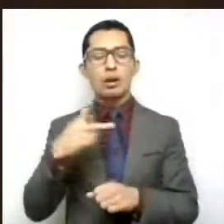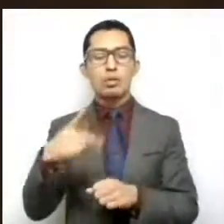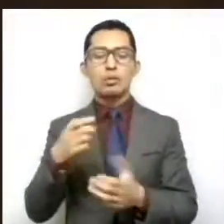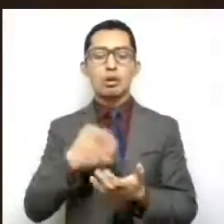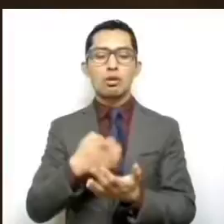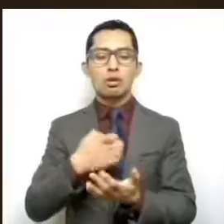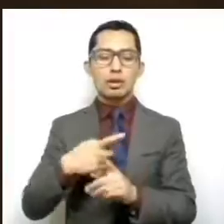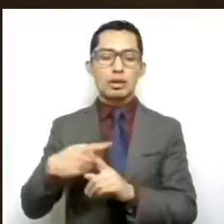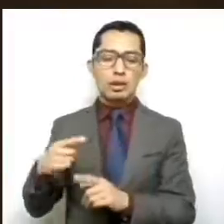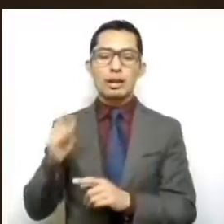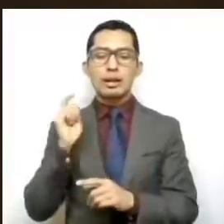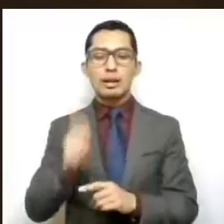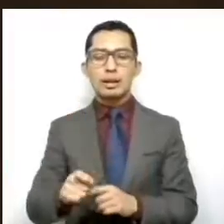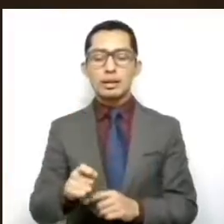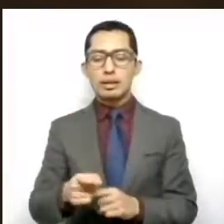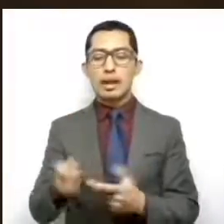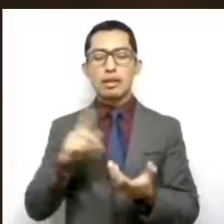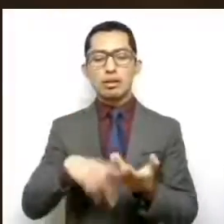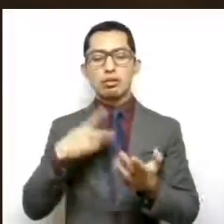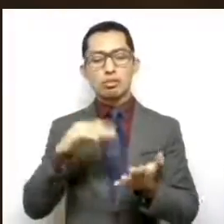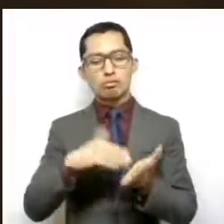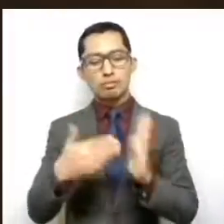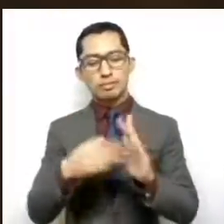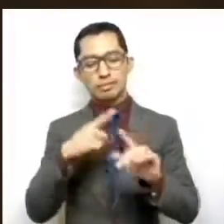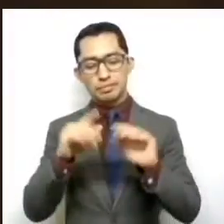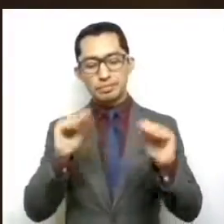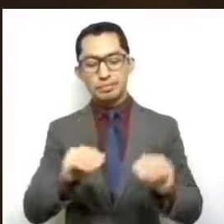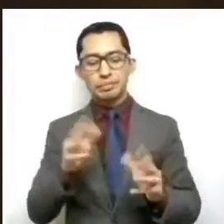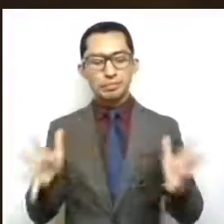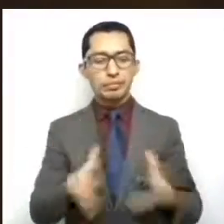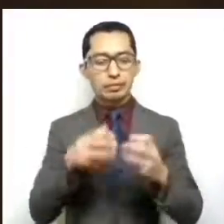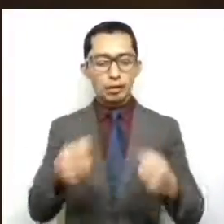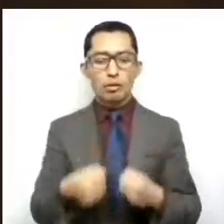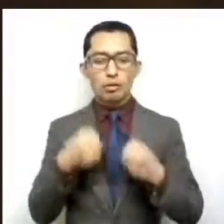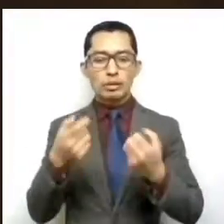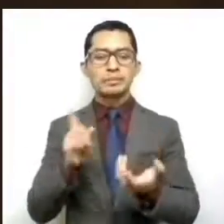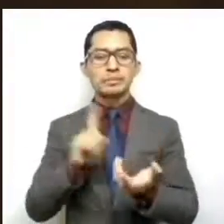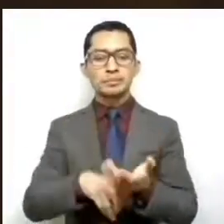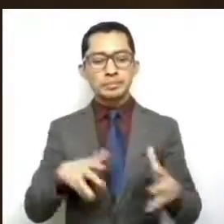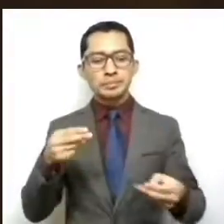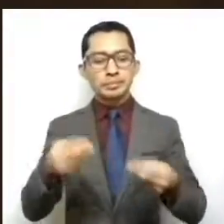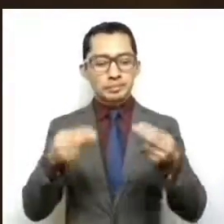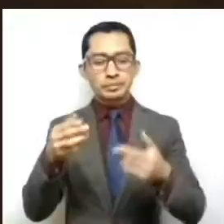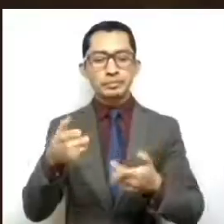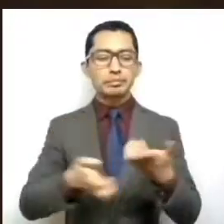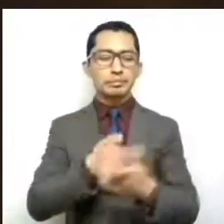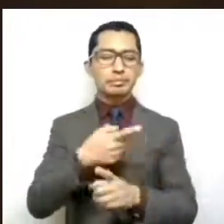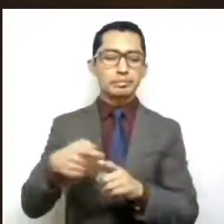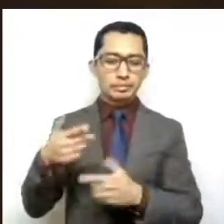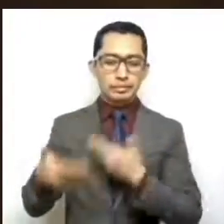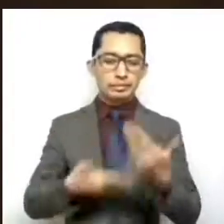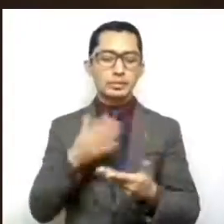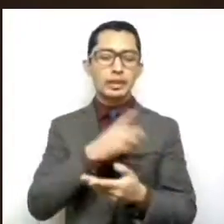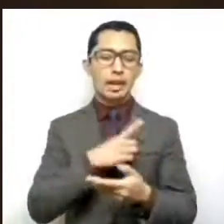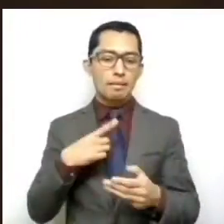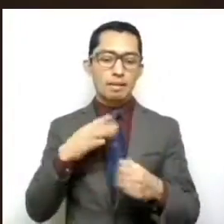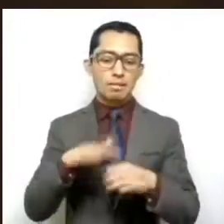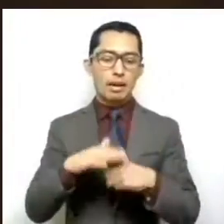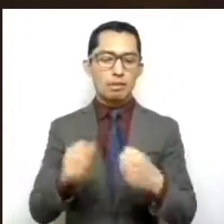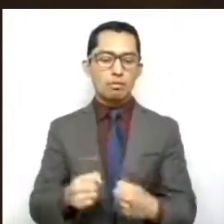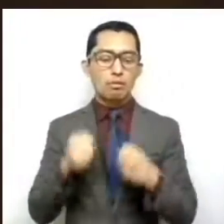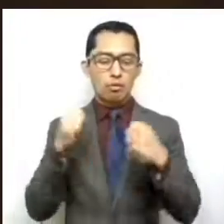indica que dentro de su estrategia impulsar y fortalecer el sector comercial y de servicios, la importancia de promover la